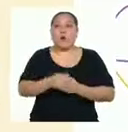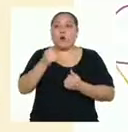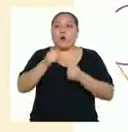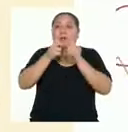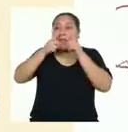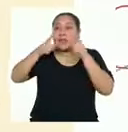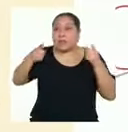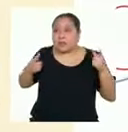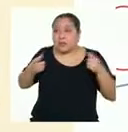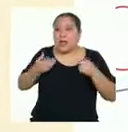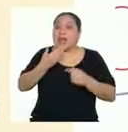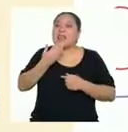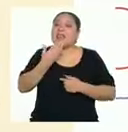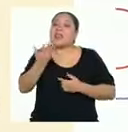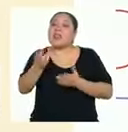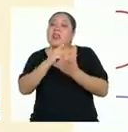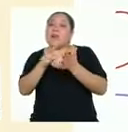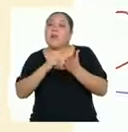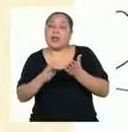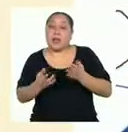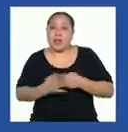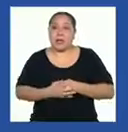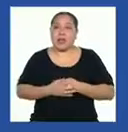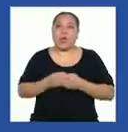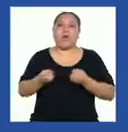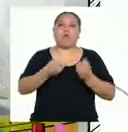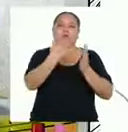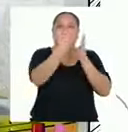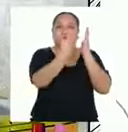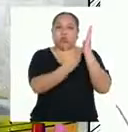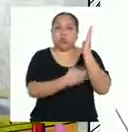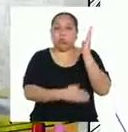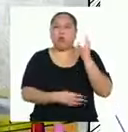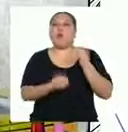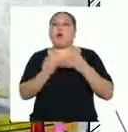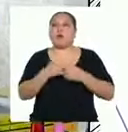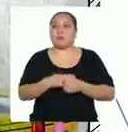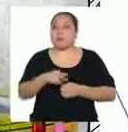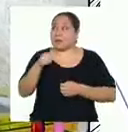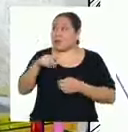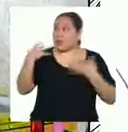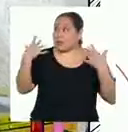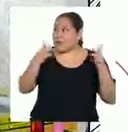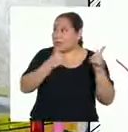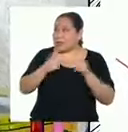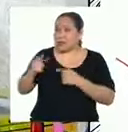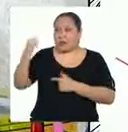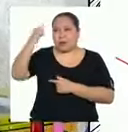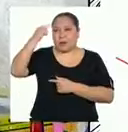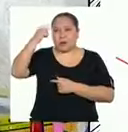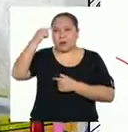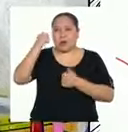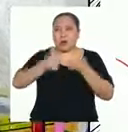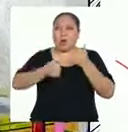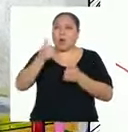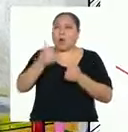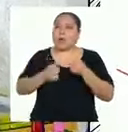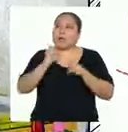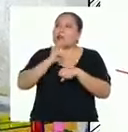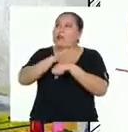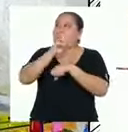registro, el destinatario y la extensión. Con eso definido, pensé en cuáles serían las